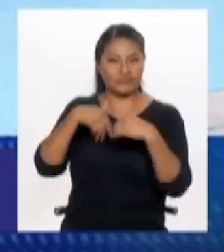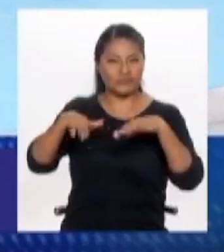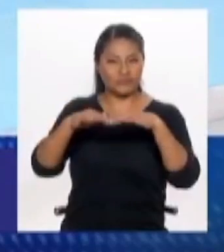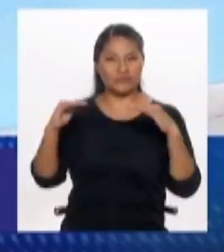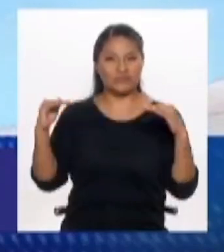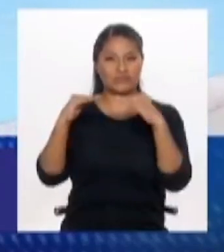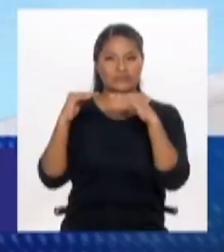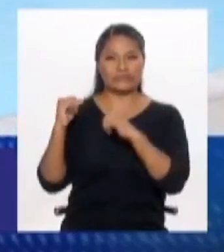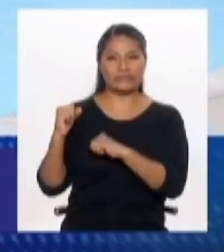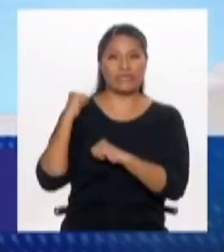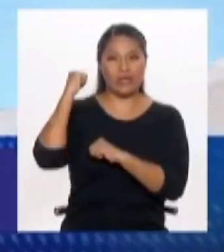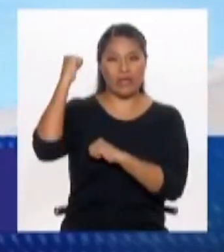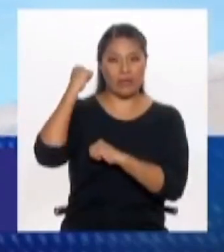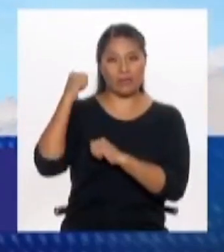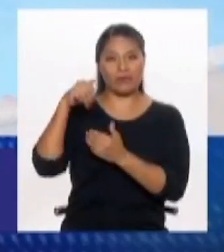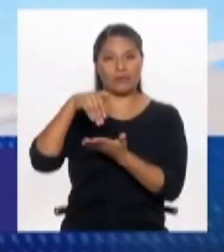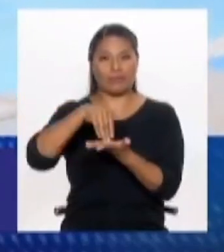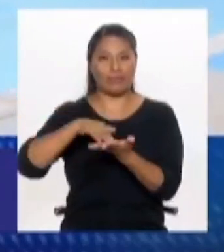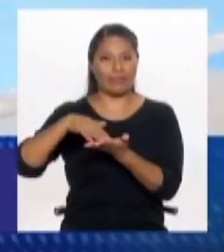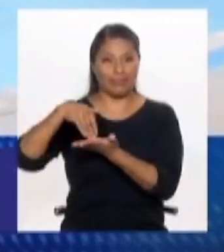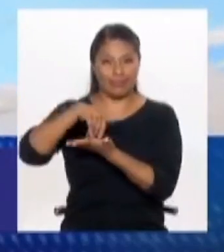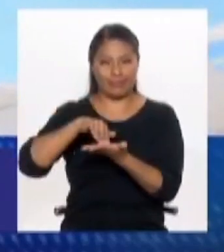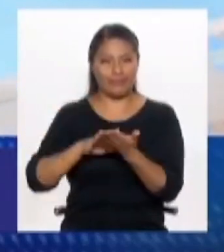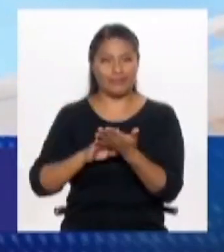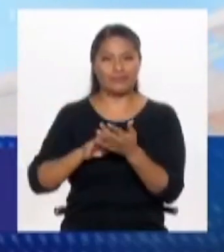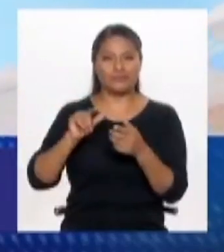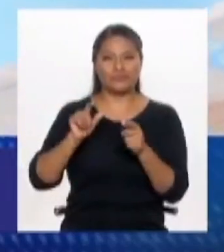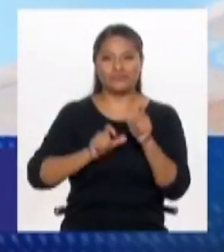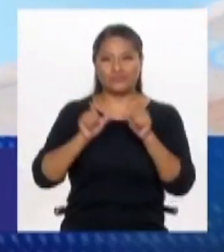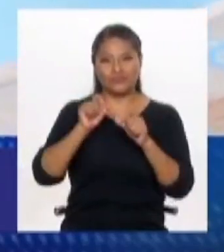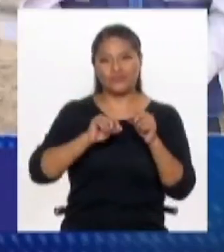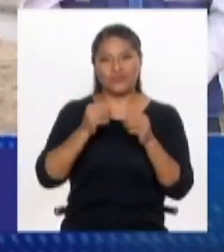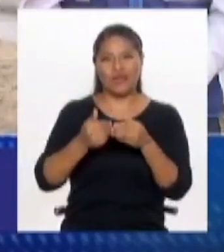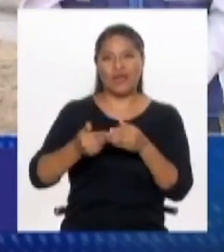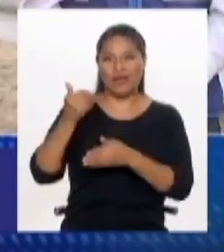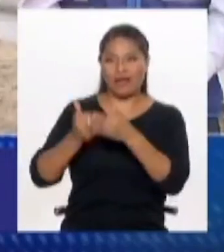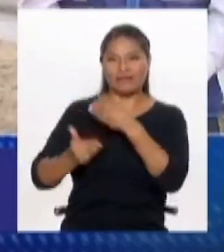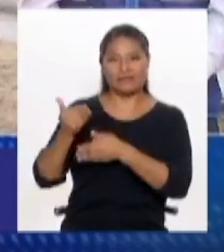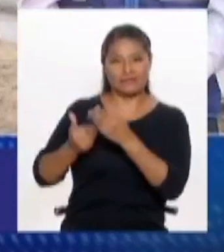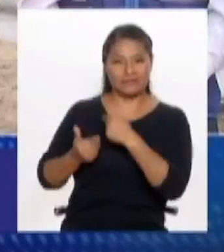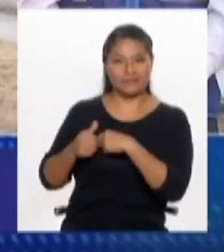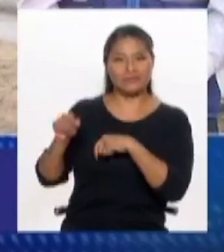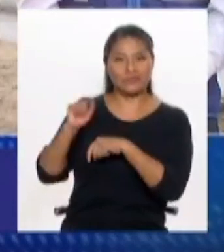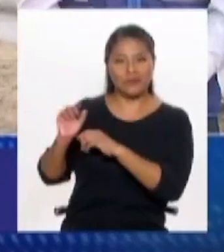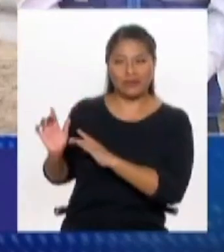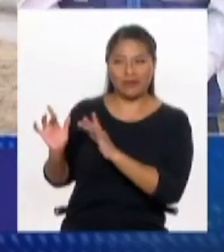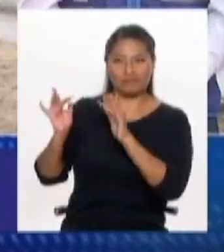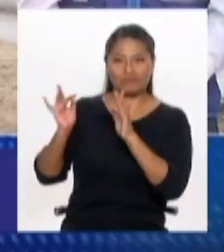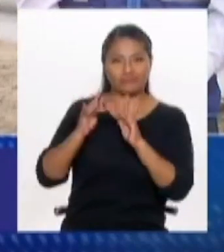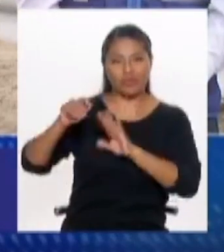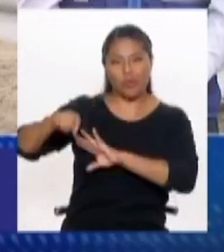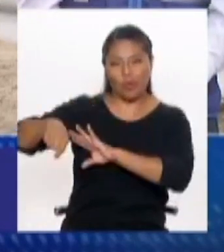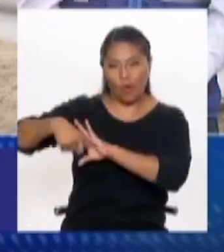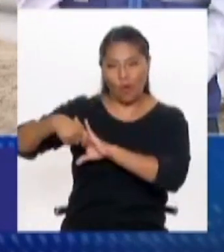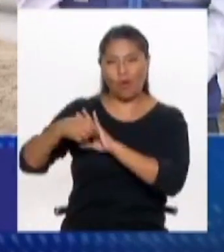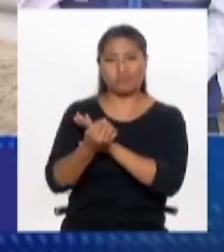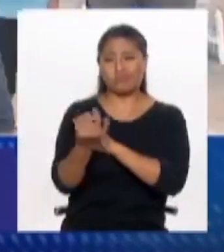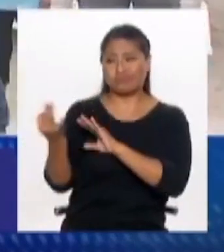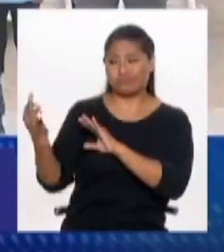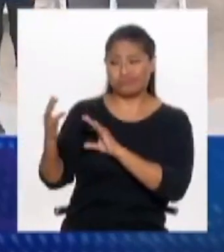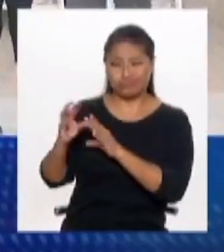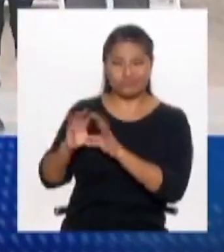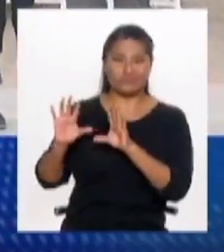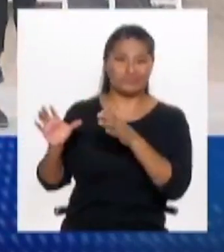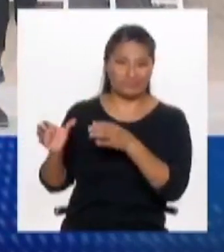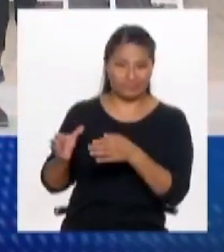democracia frágil es un tema estructural. O sea, esto está totalmente conectado con la corrupción y con todo lo demás. Entonces yo creo que